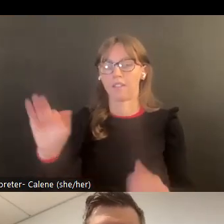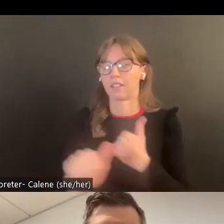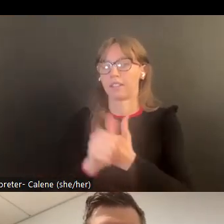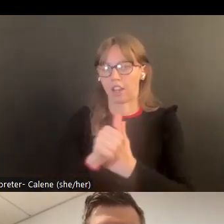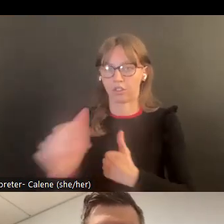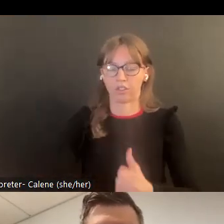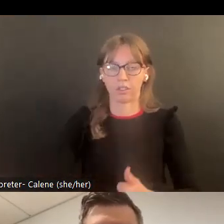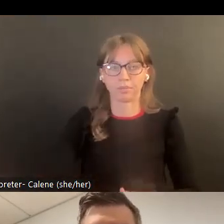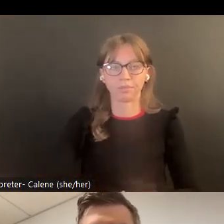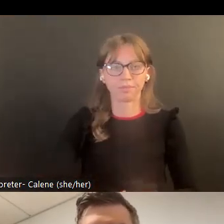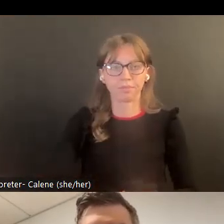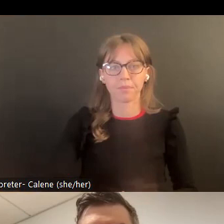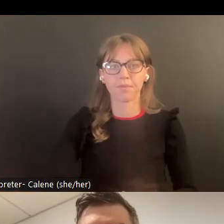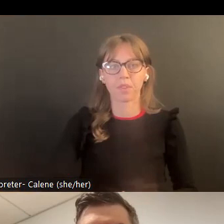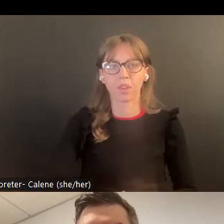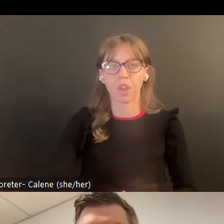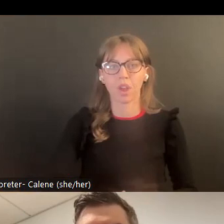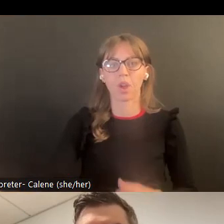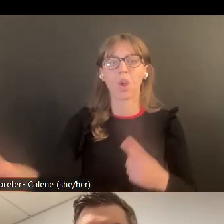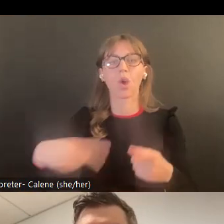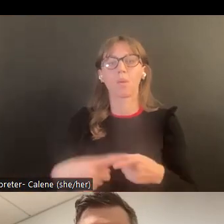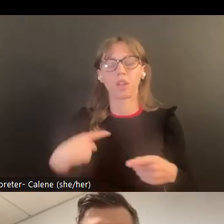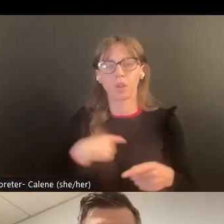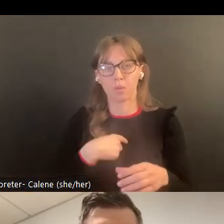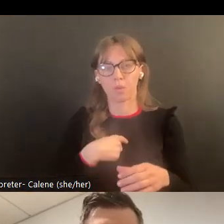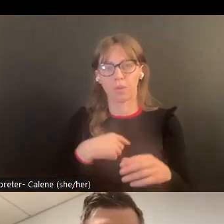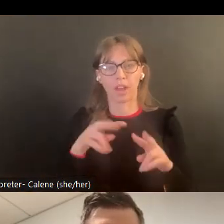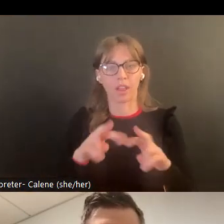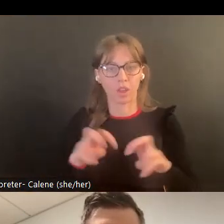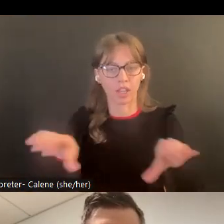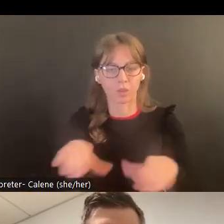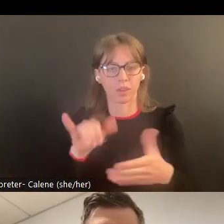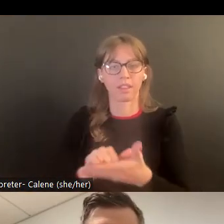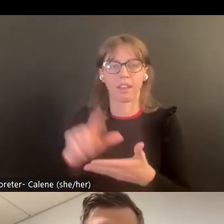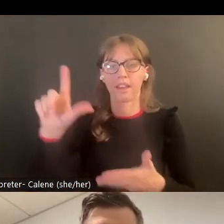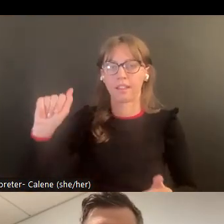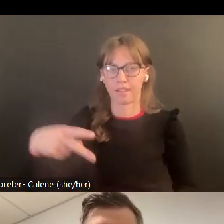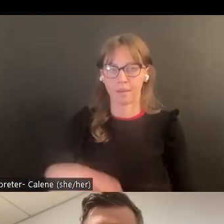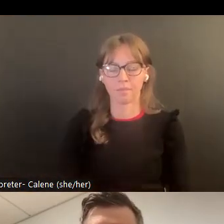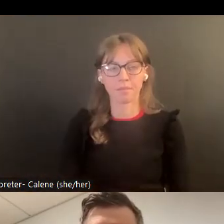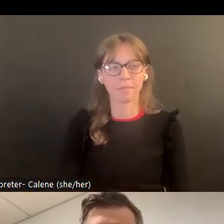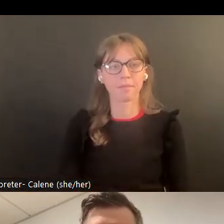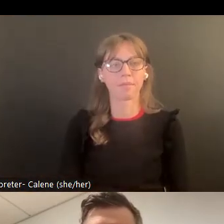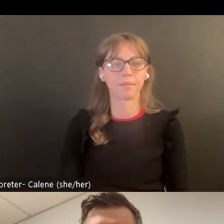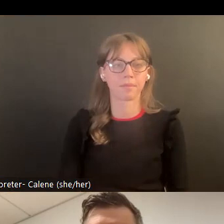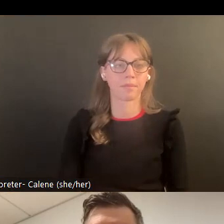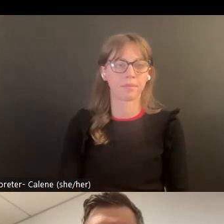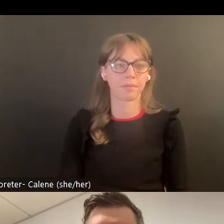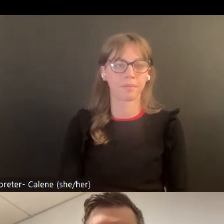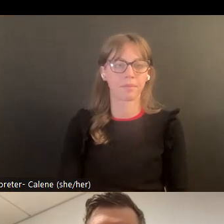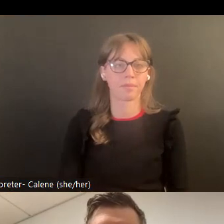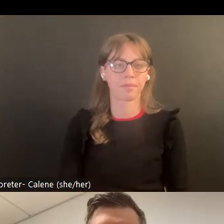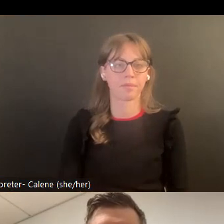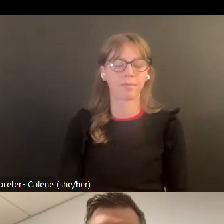relación de un compañero íntimo. Voy a entrar en esa definición cuando consideramos hacer un